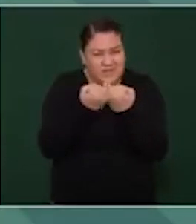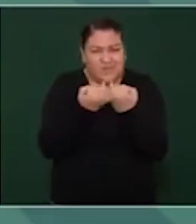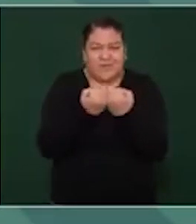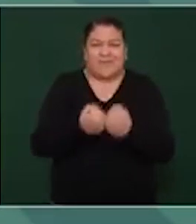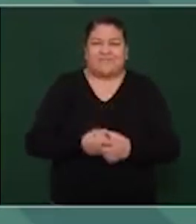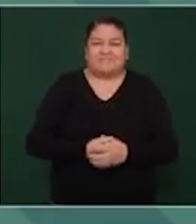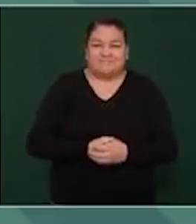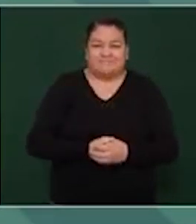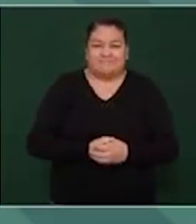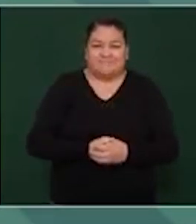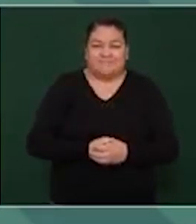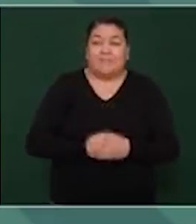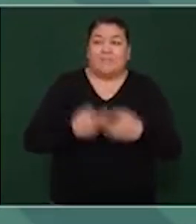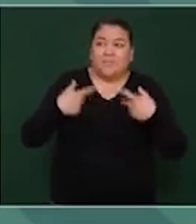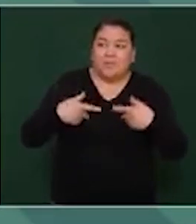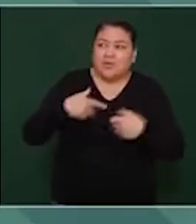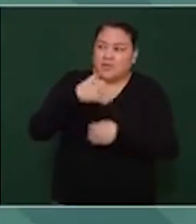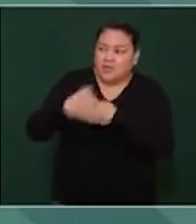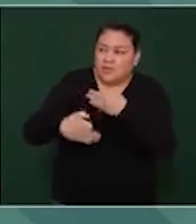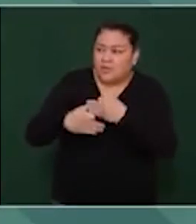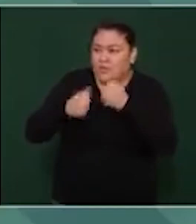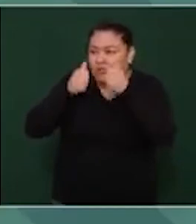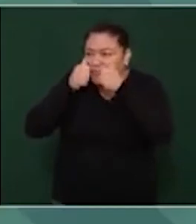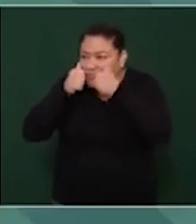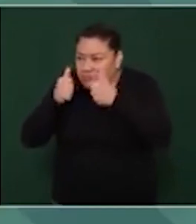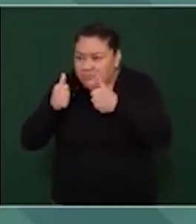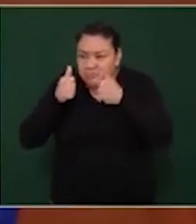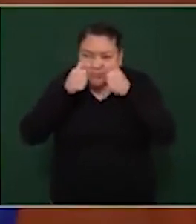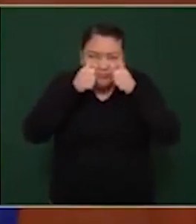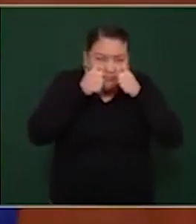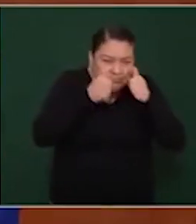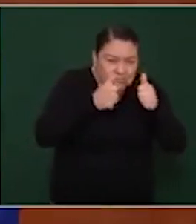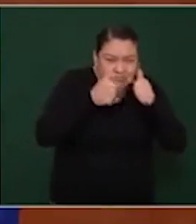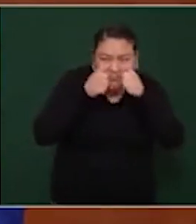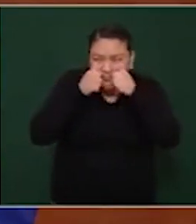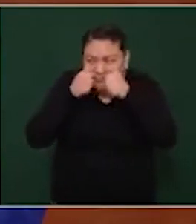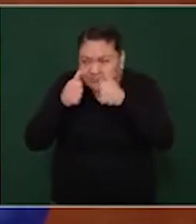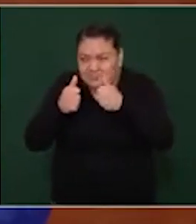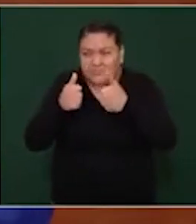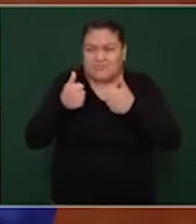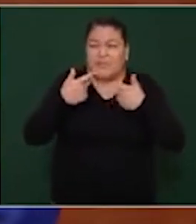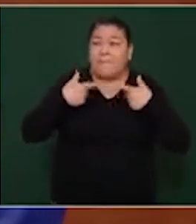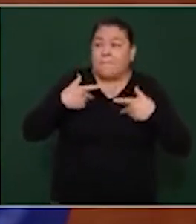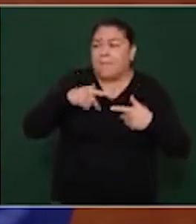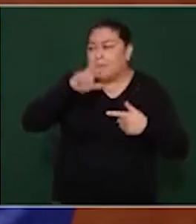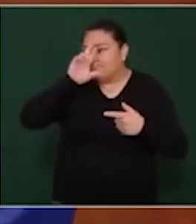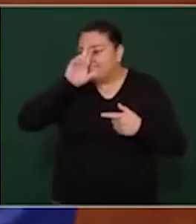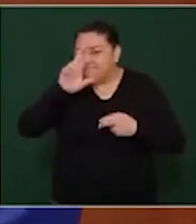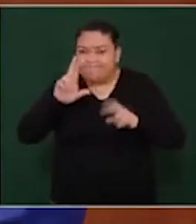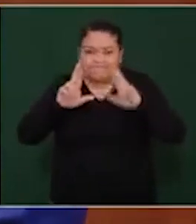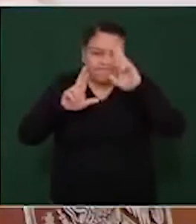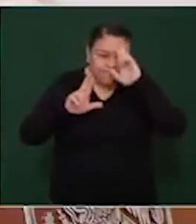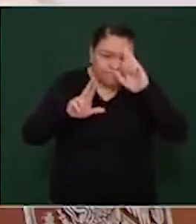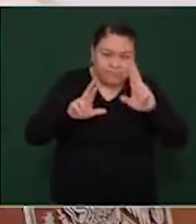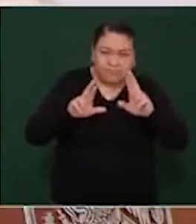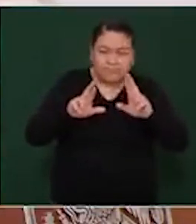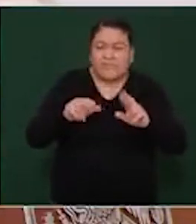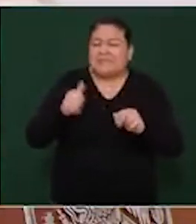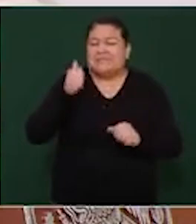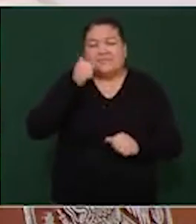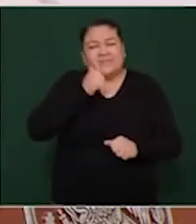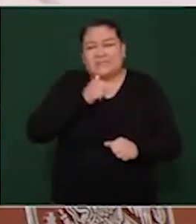y hay que atender a todos, hay que escuchar a todos, hay que respetar a todos, pero hay que darle siempre